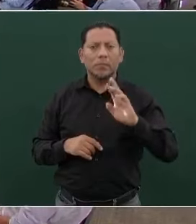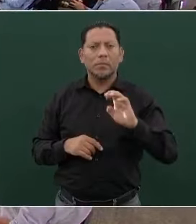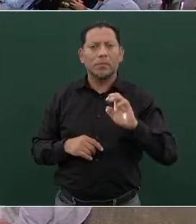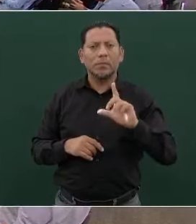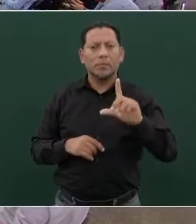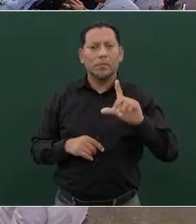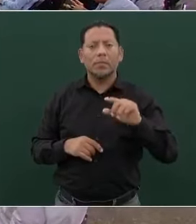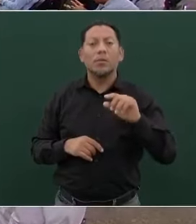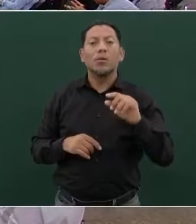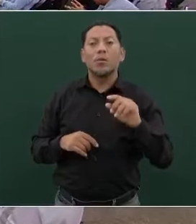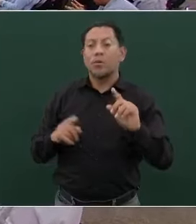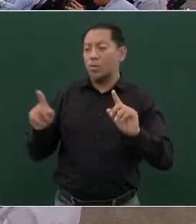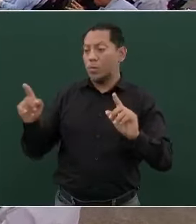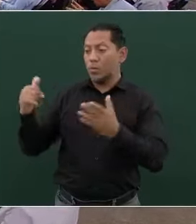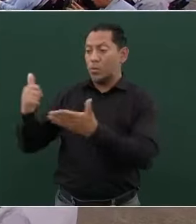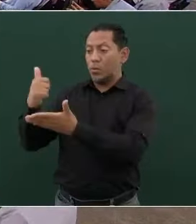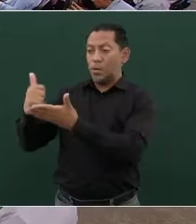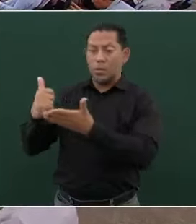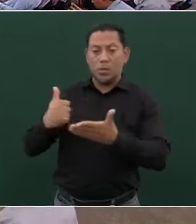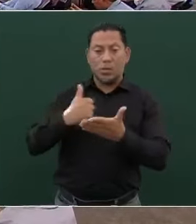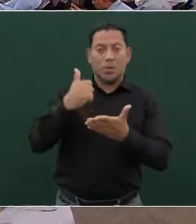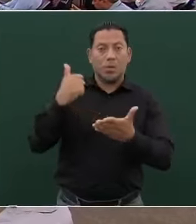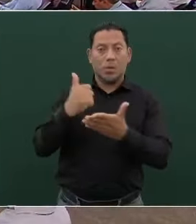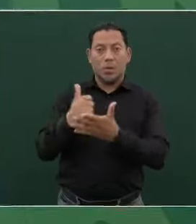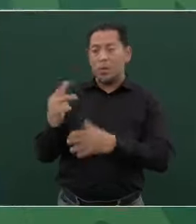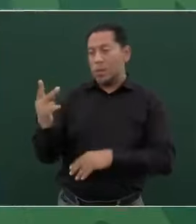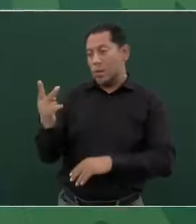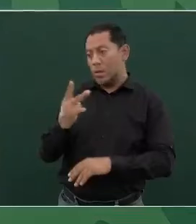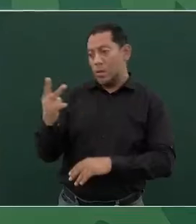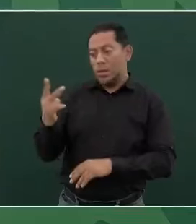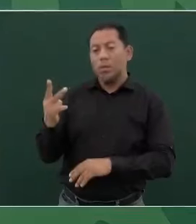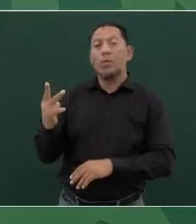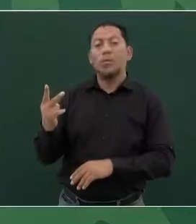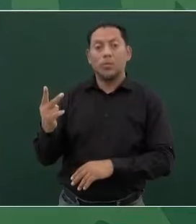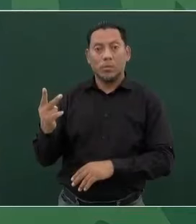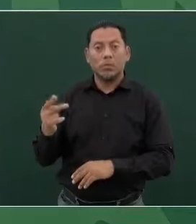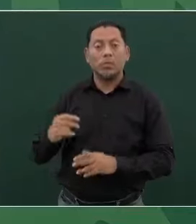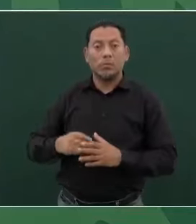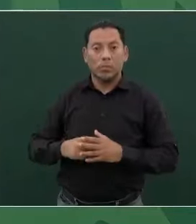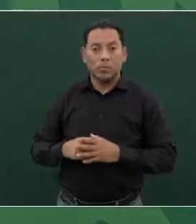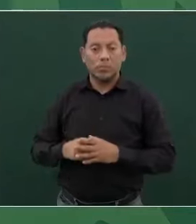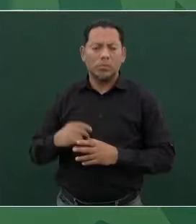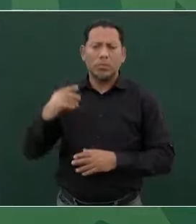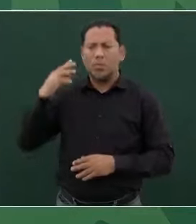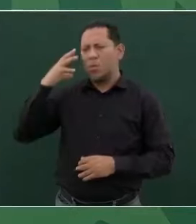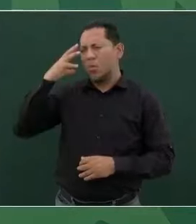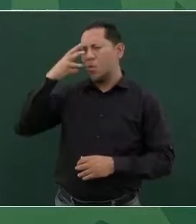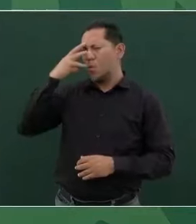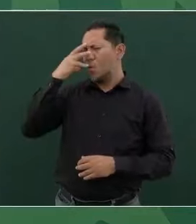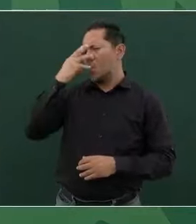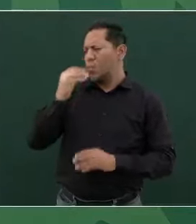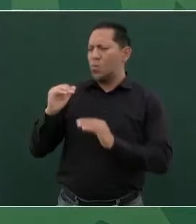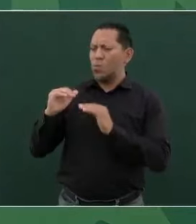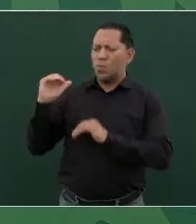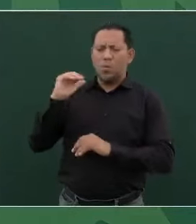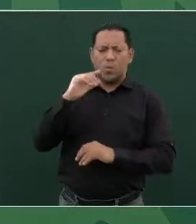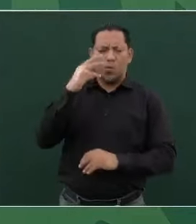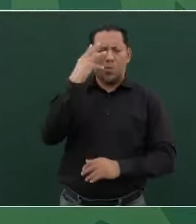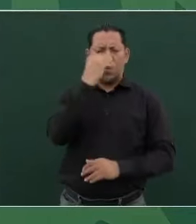son dos ciudades bellísimas, espléndidas